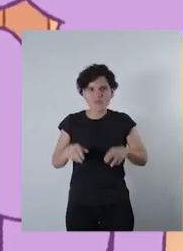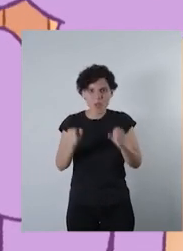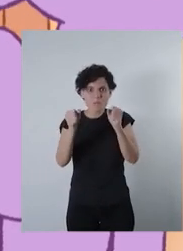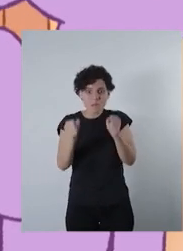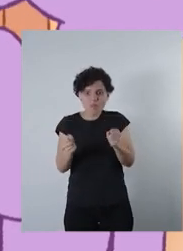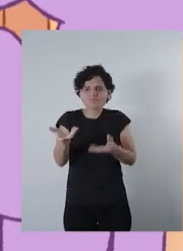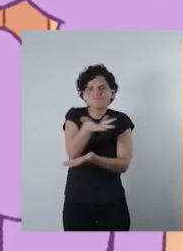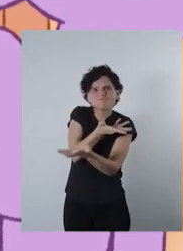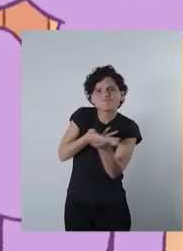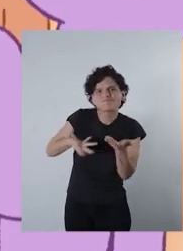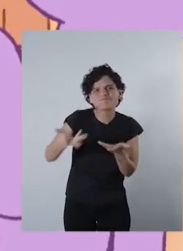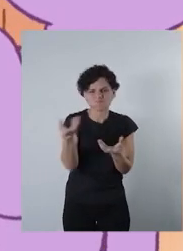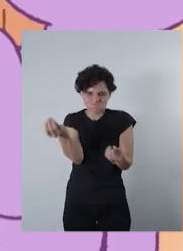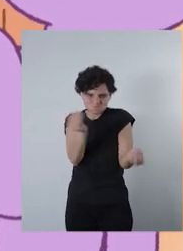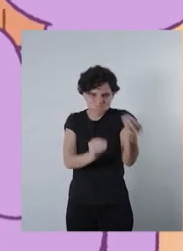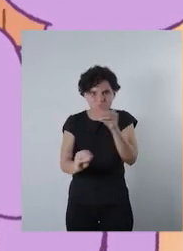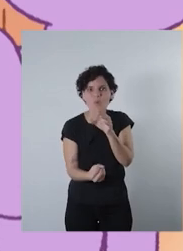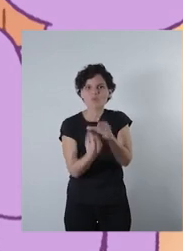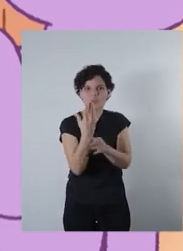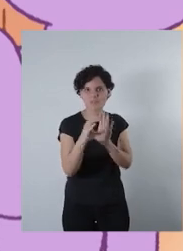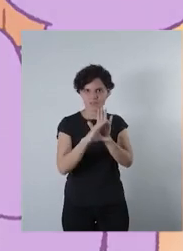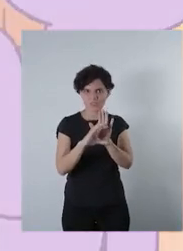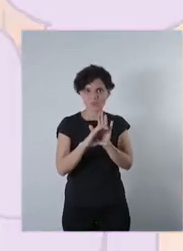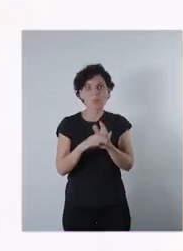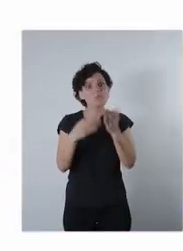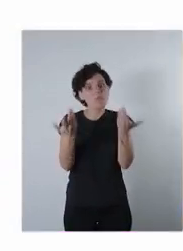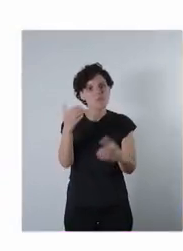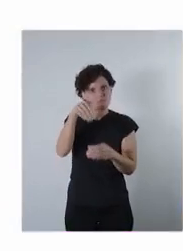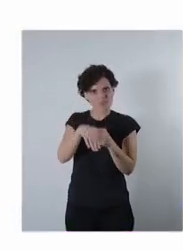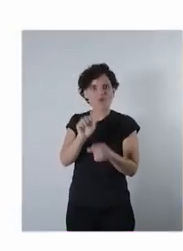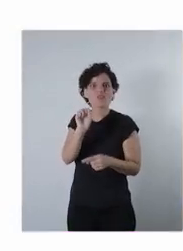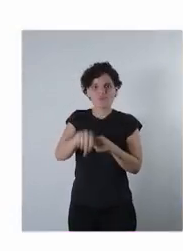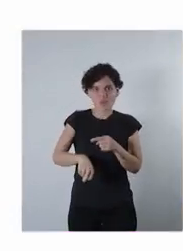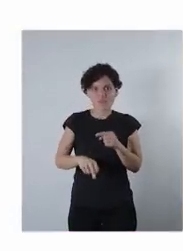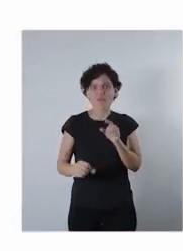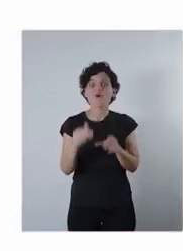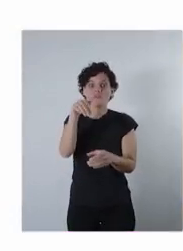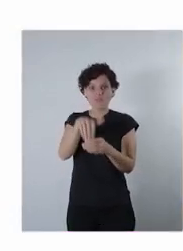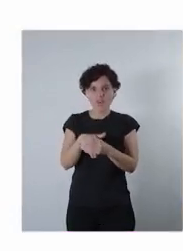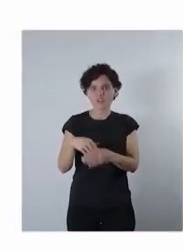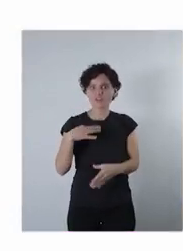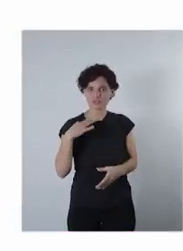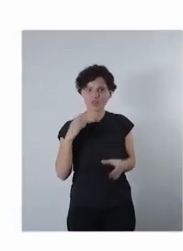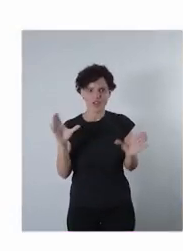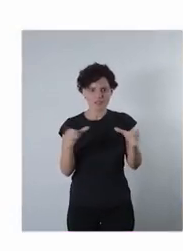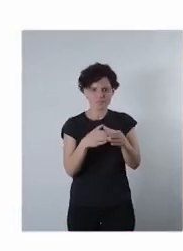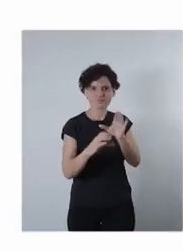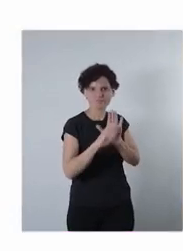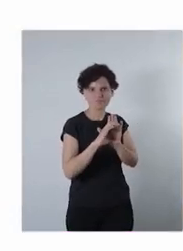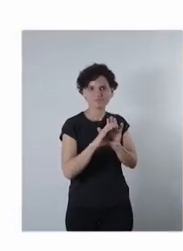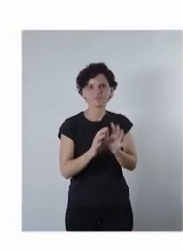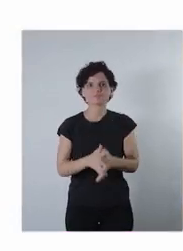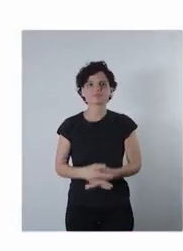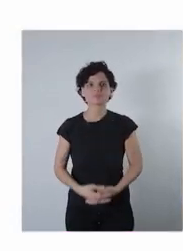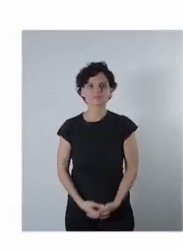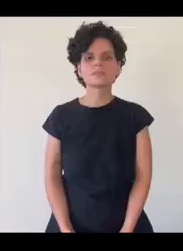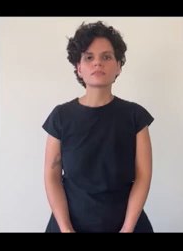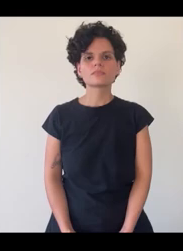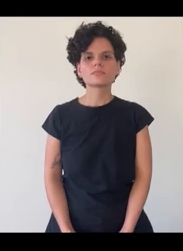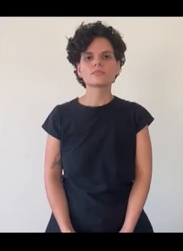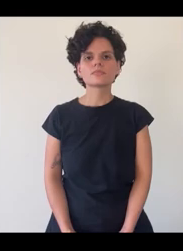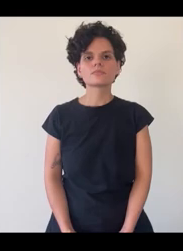para que escribamos juntos como sociedad una nueva constitución. Por eso, voto a prueba. Voto Convención Constitucional.